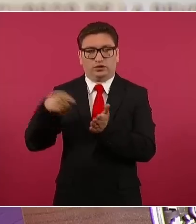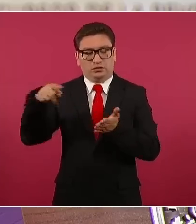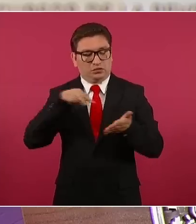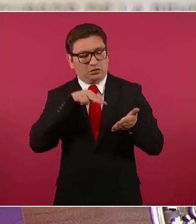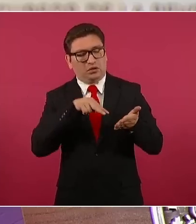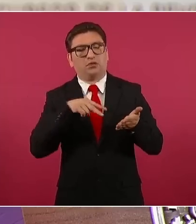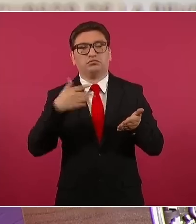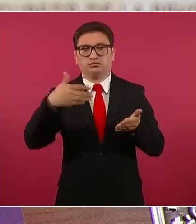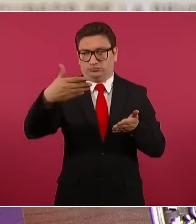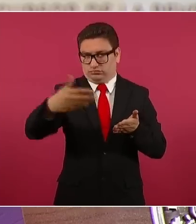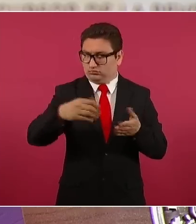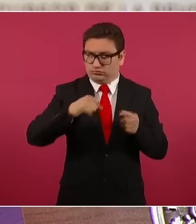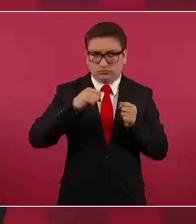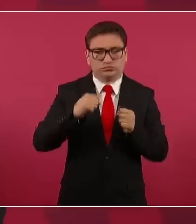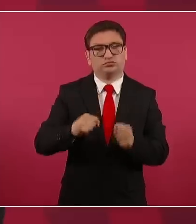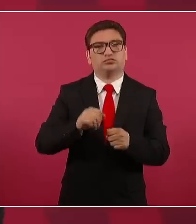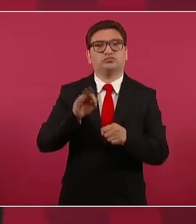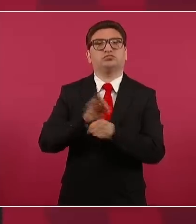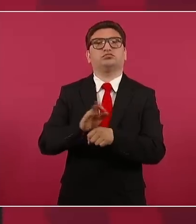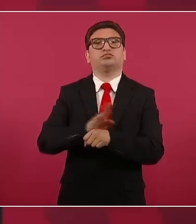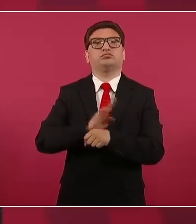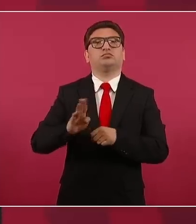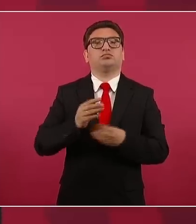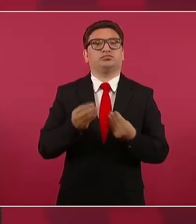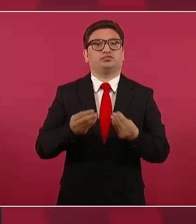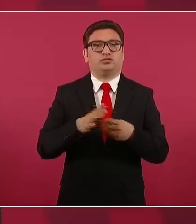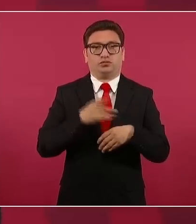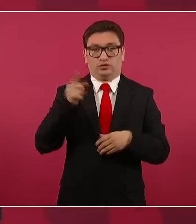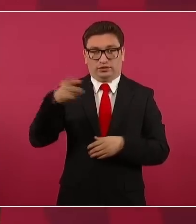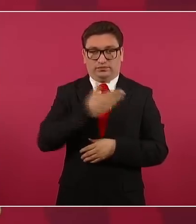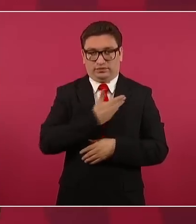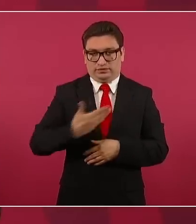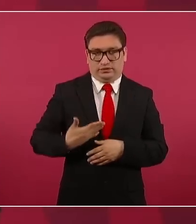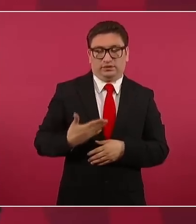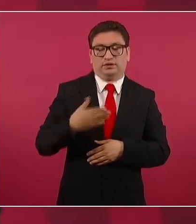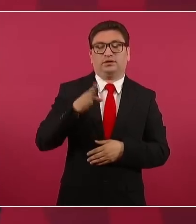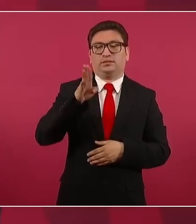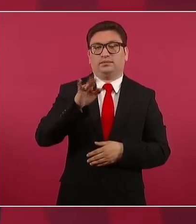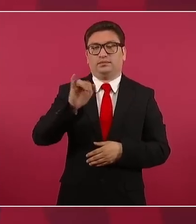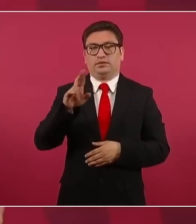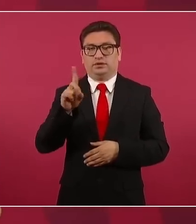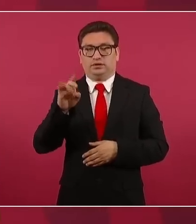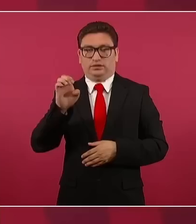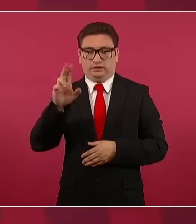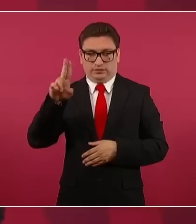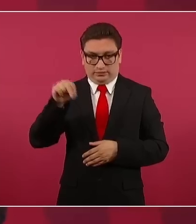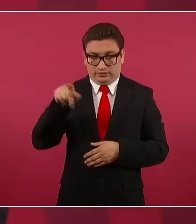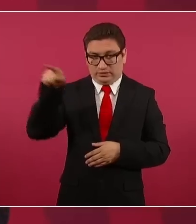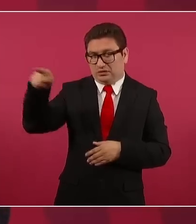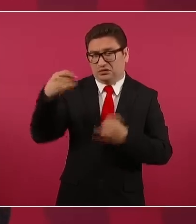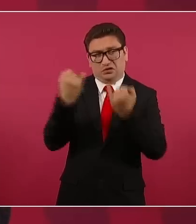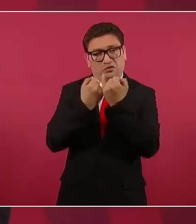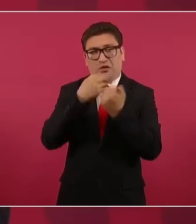buenos resultados. Porque el presidente Biden está preocupado por esta situación,